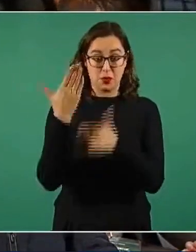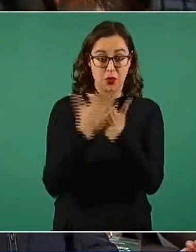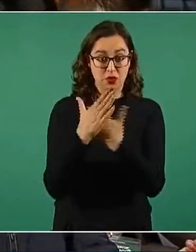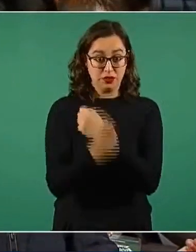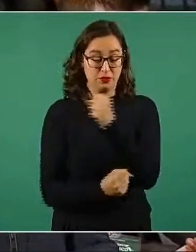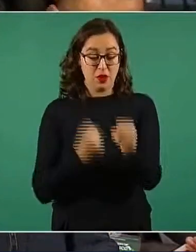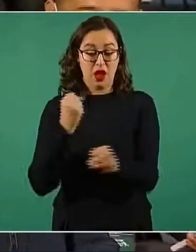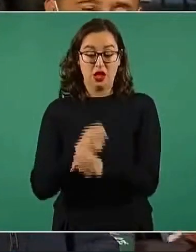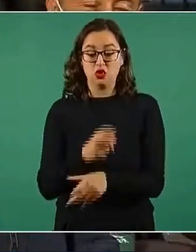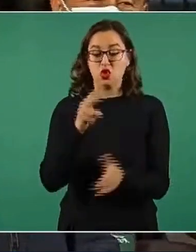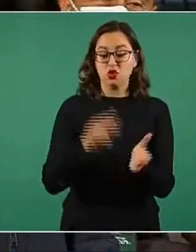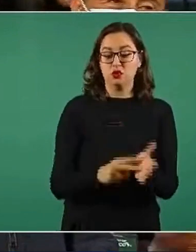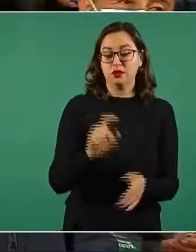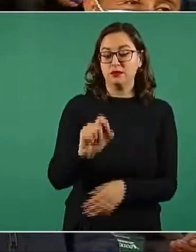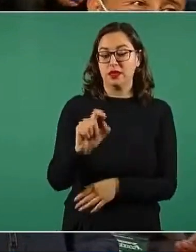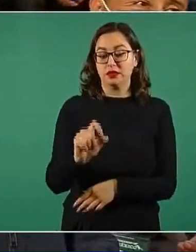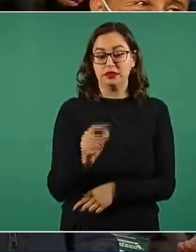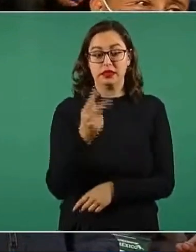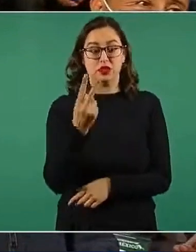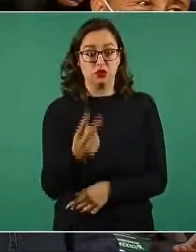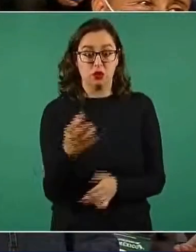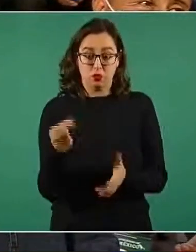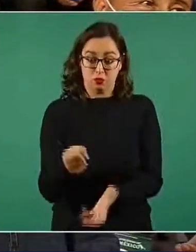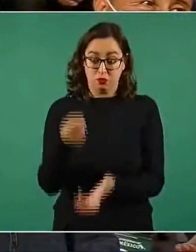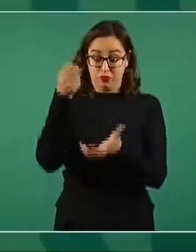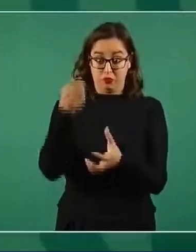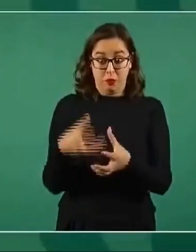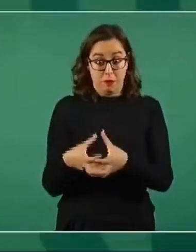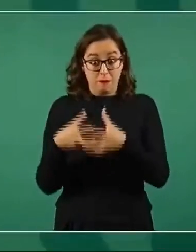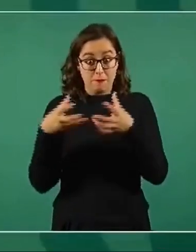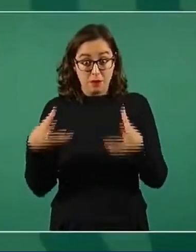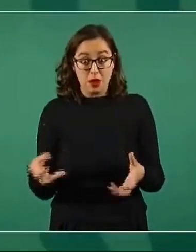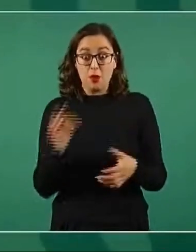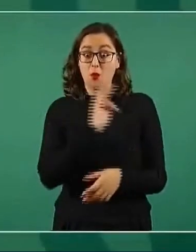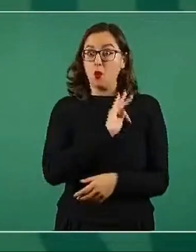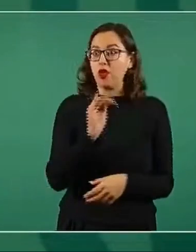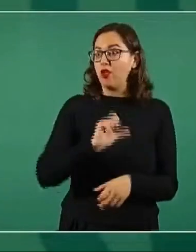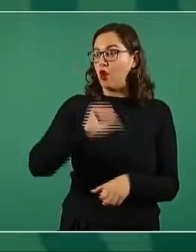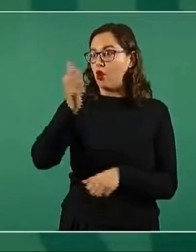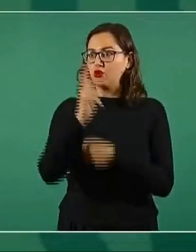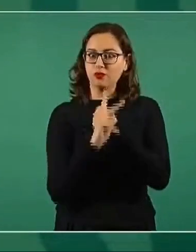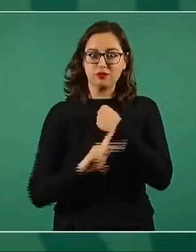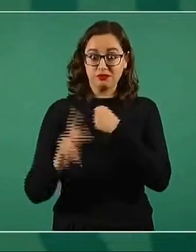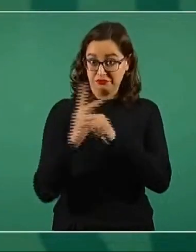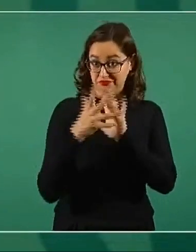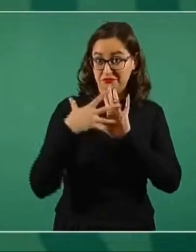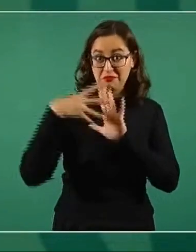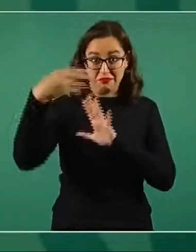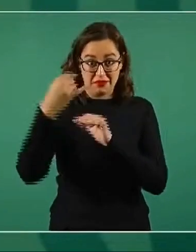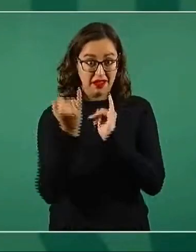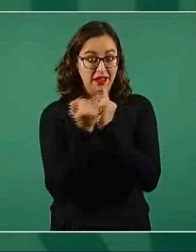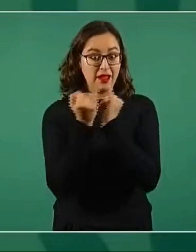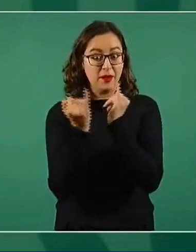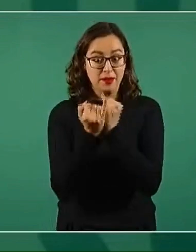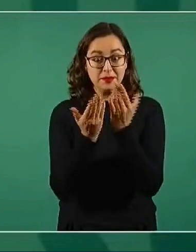2022 que se enviará a la Cámara? Sí, mire, independientemente de